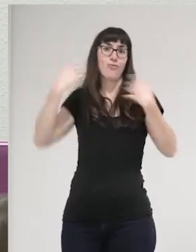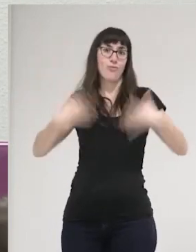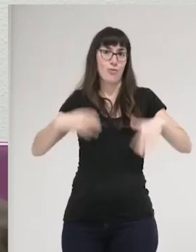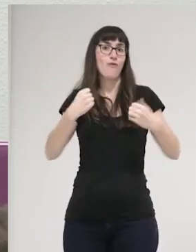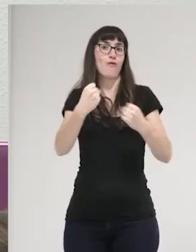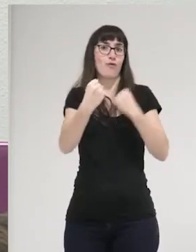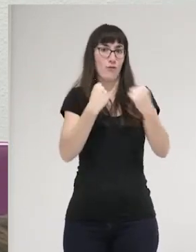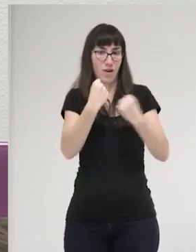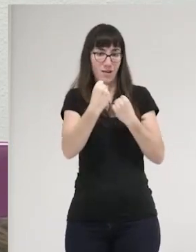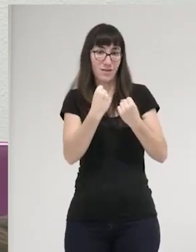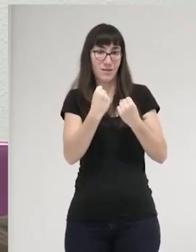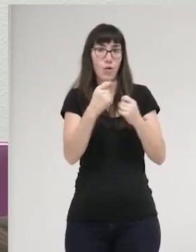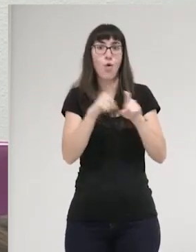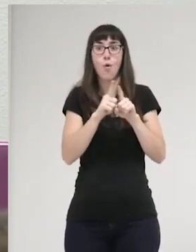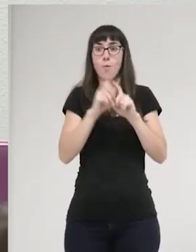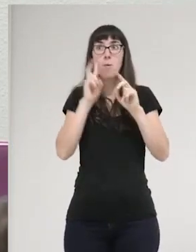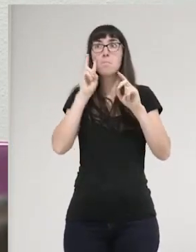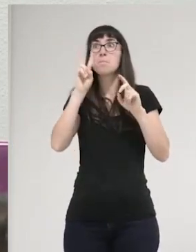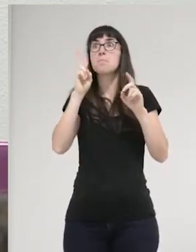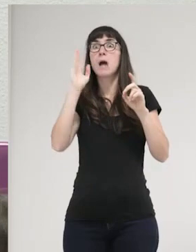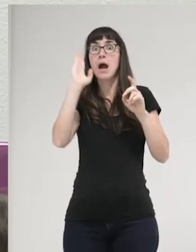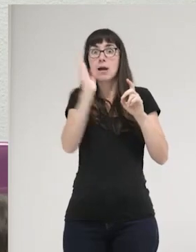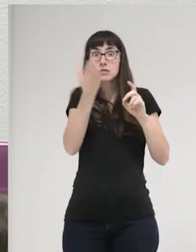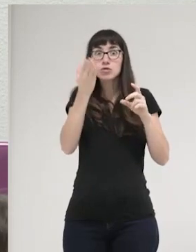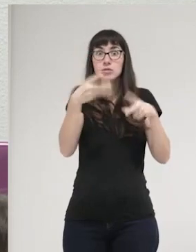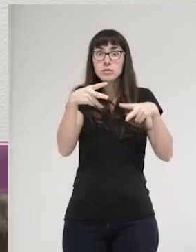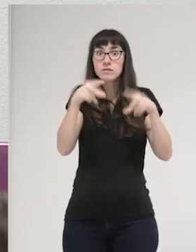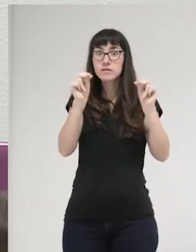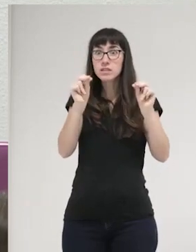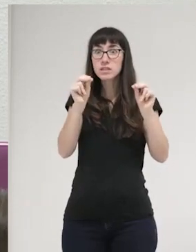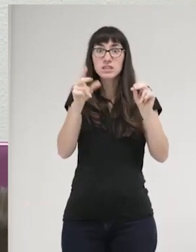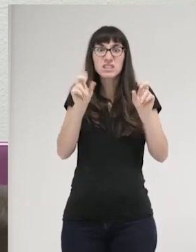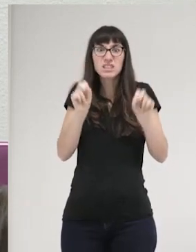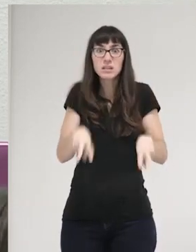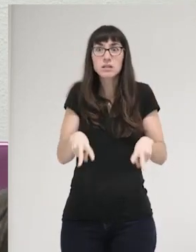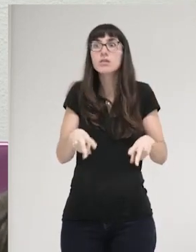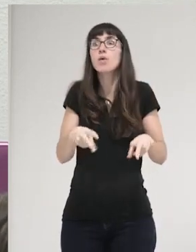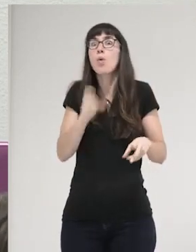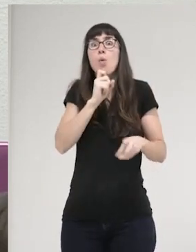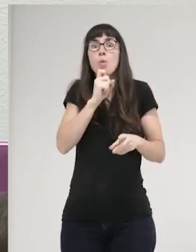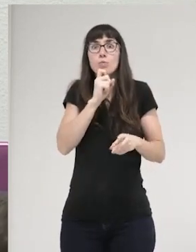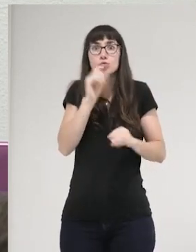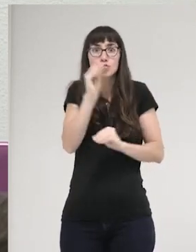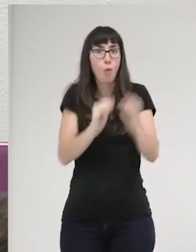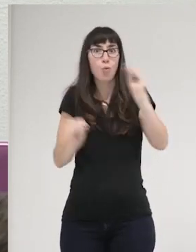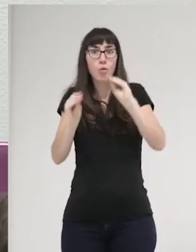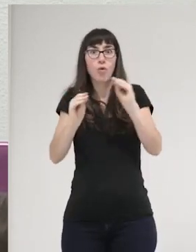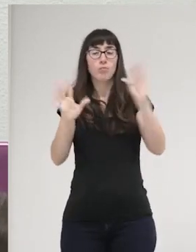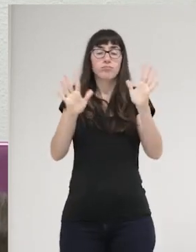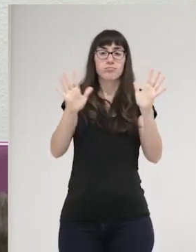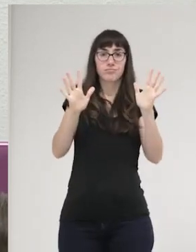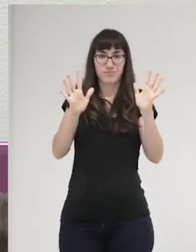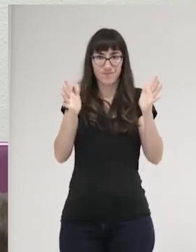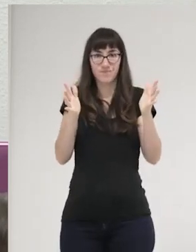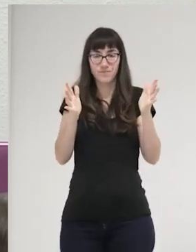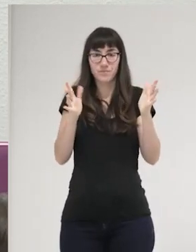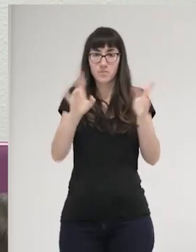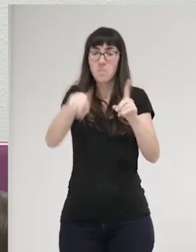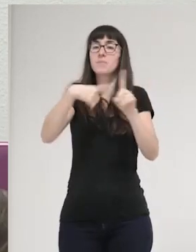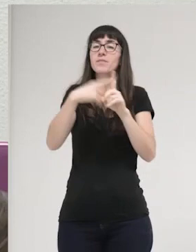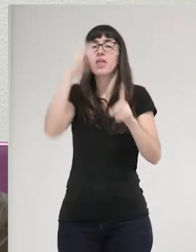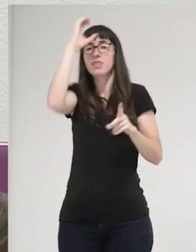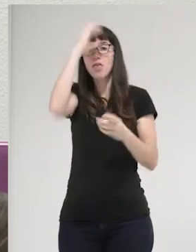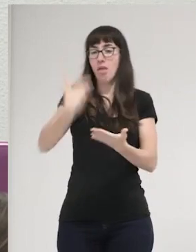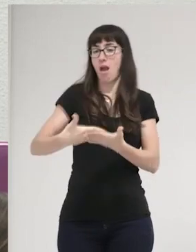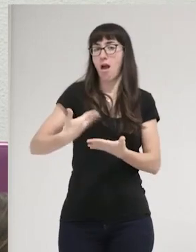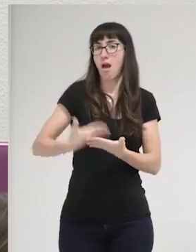de... Pues esto es lo que hay. No hay solución mejor para todo esto. Por otra parte, no hay evidencia científica de la